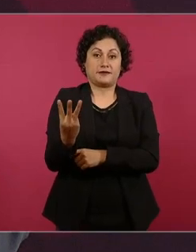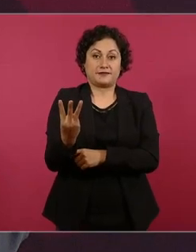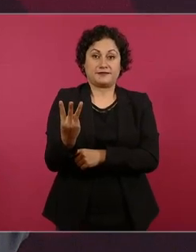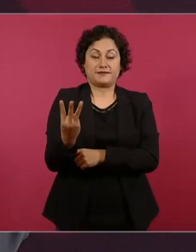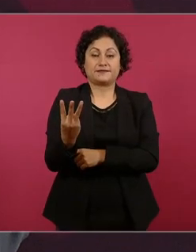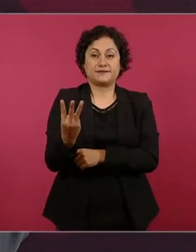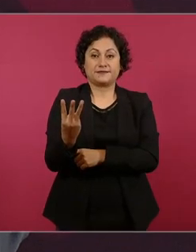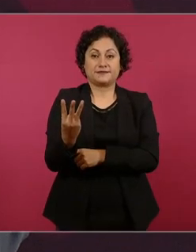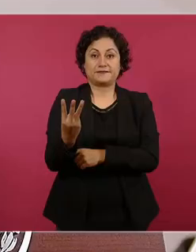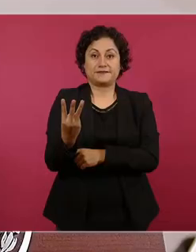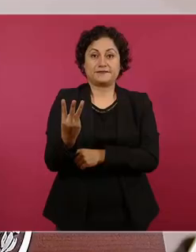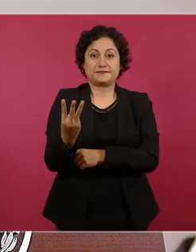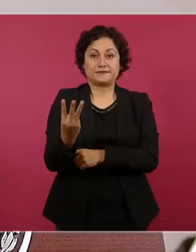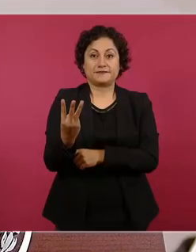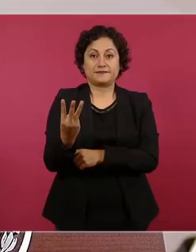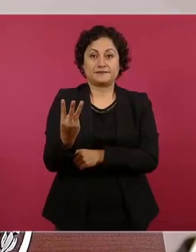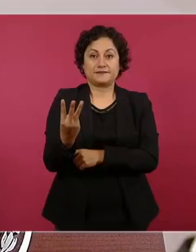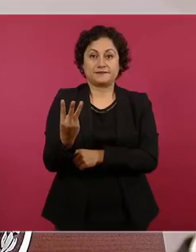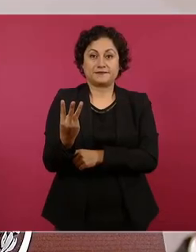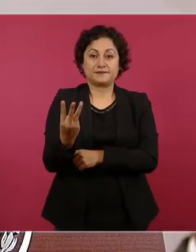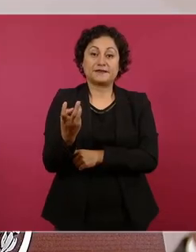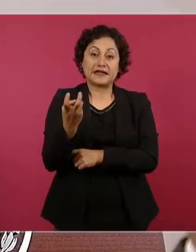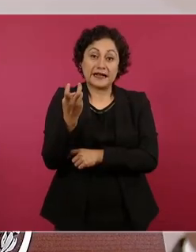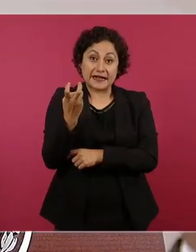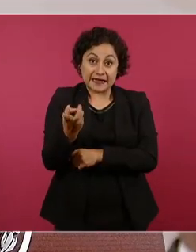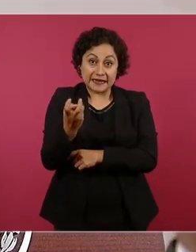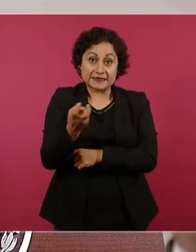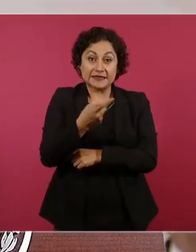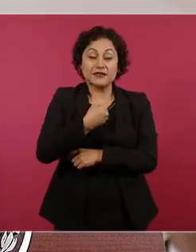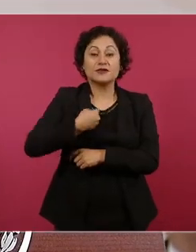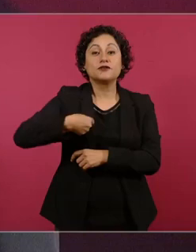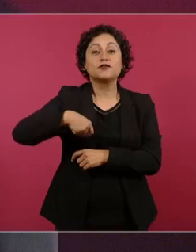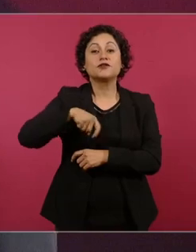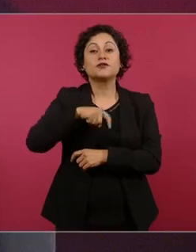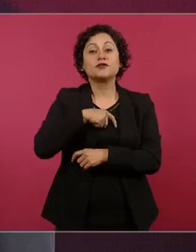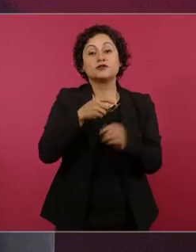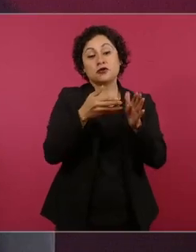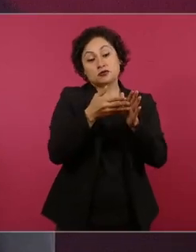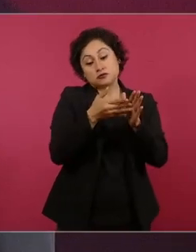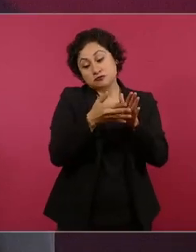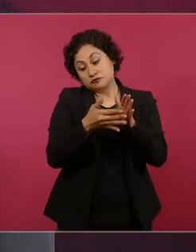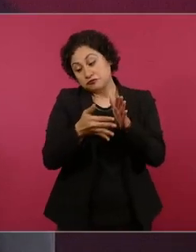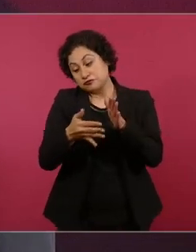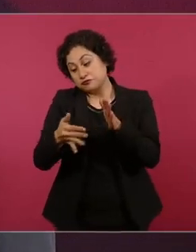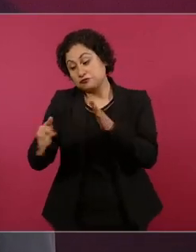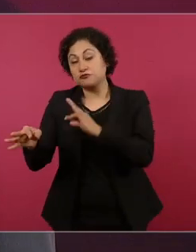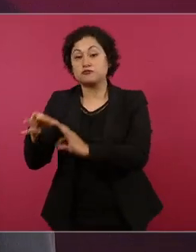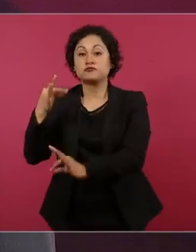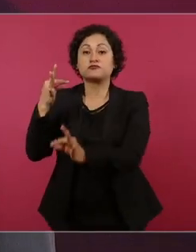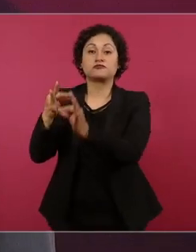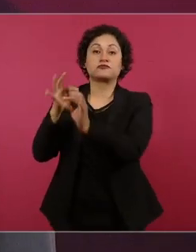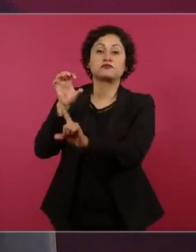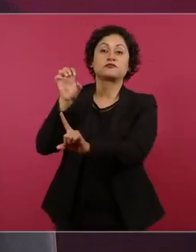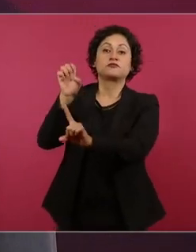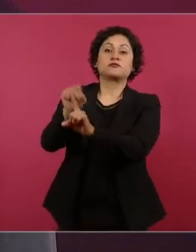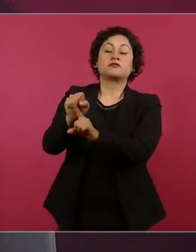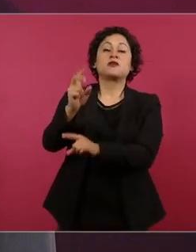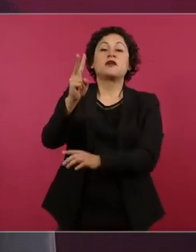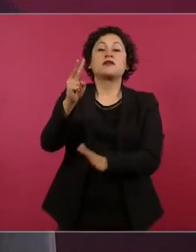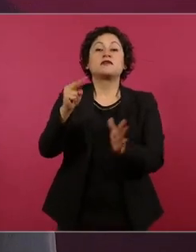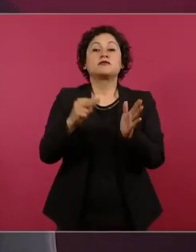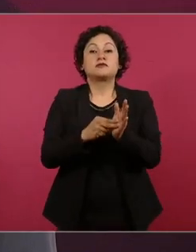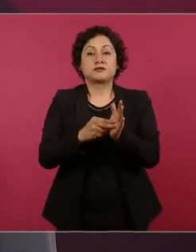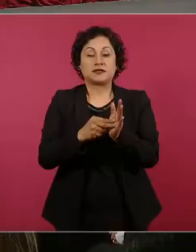alcanzaremos nuestro tope de 2 mil 79 habitaciones.